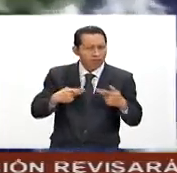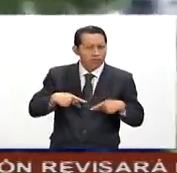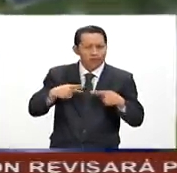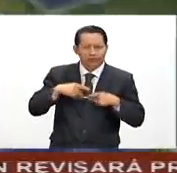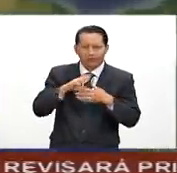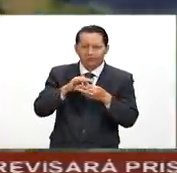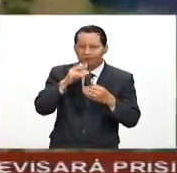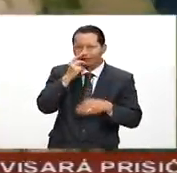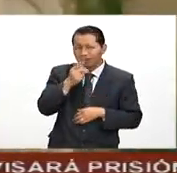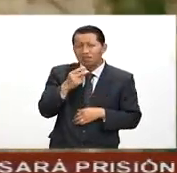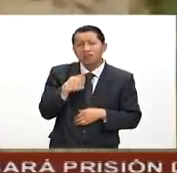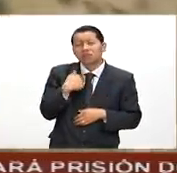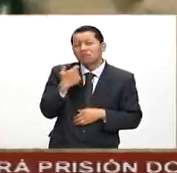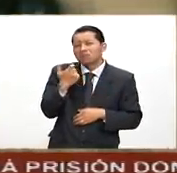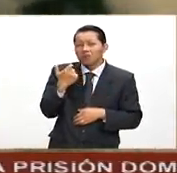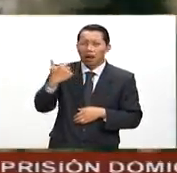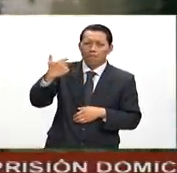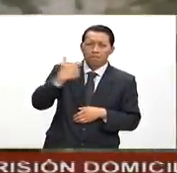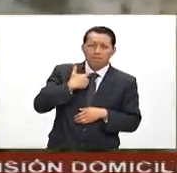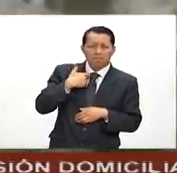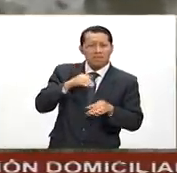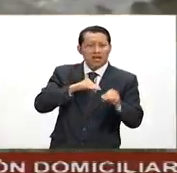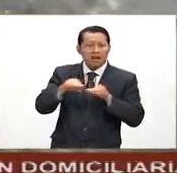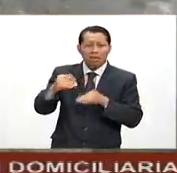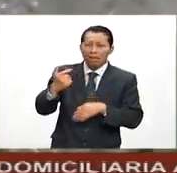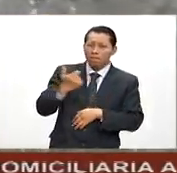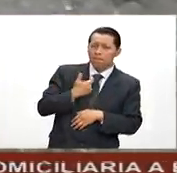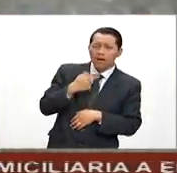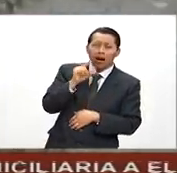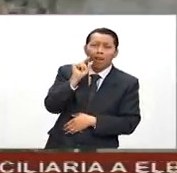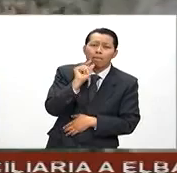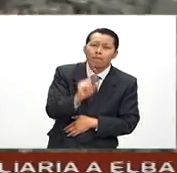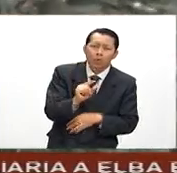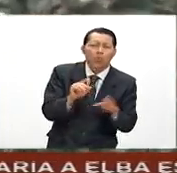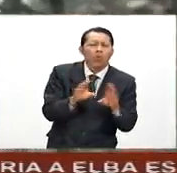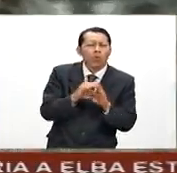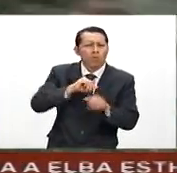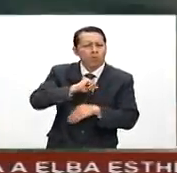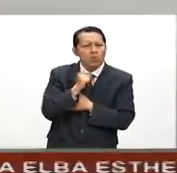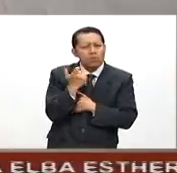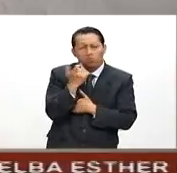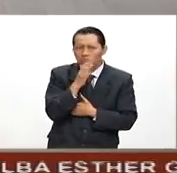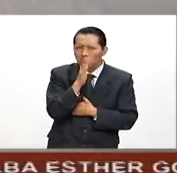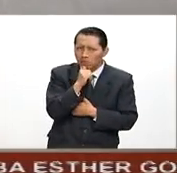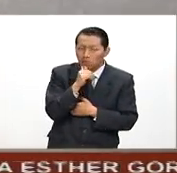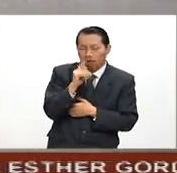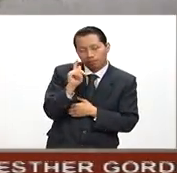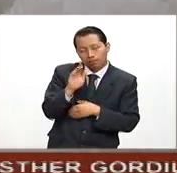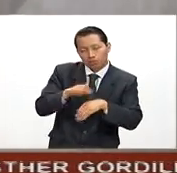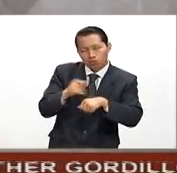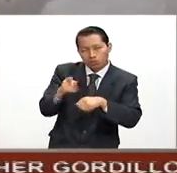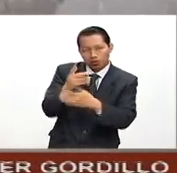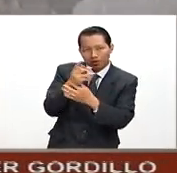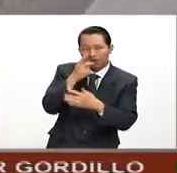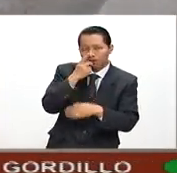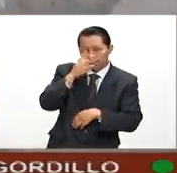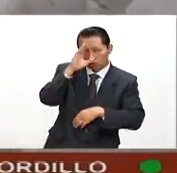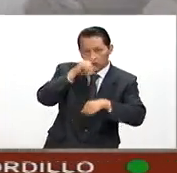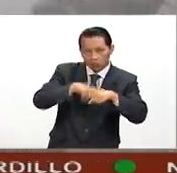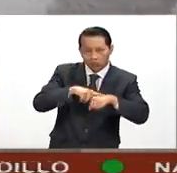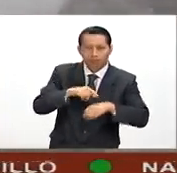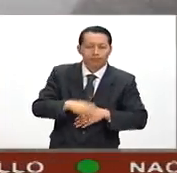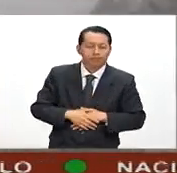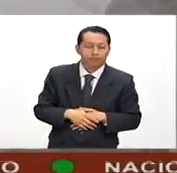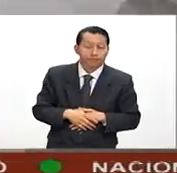bueno, yo gano poquito, ¿cómo voy a ahorrar? Porque también, como tú dices, eso tiene que ver con una cultura. Fíjate